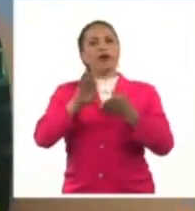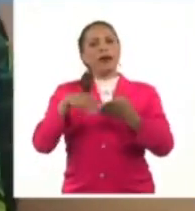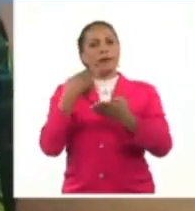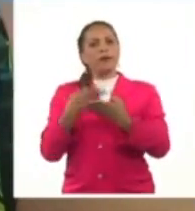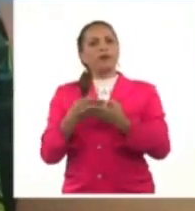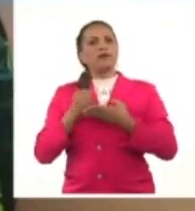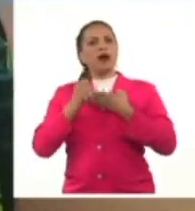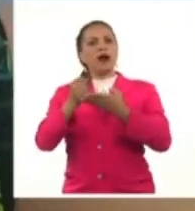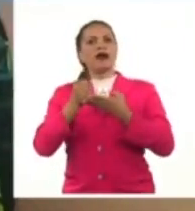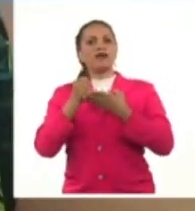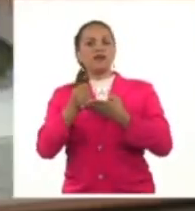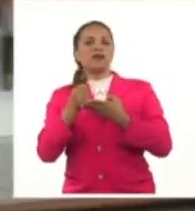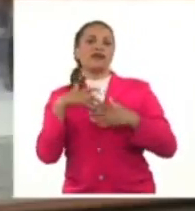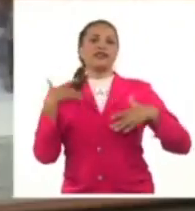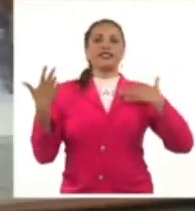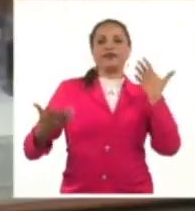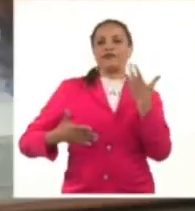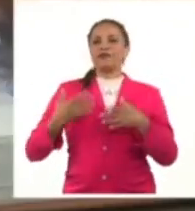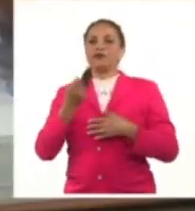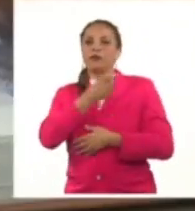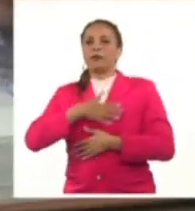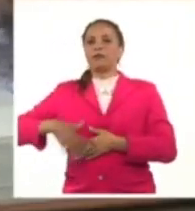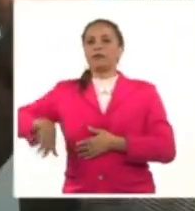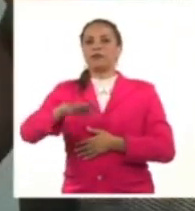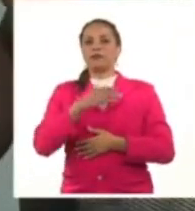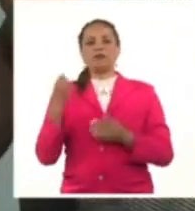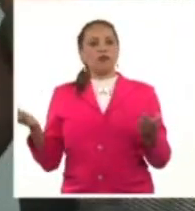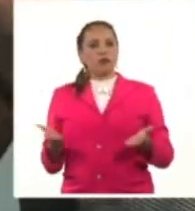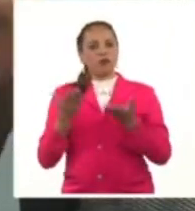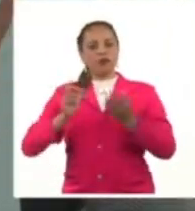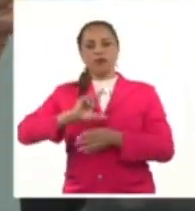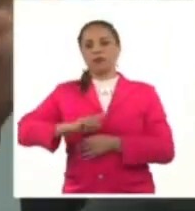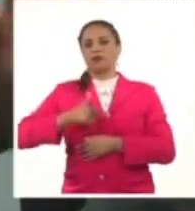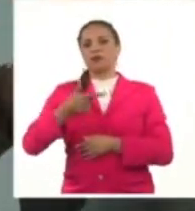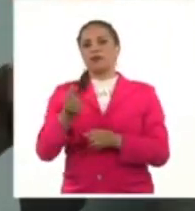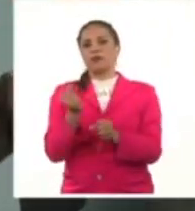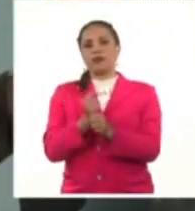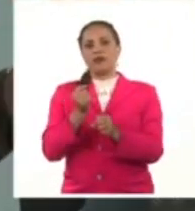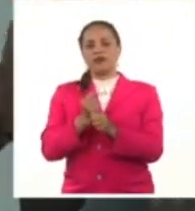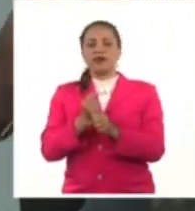contribuirán al sano esparcimiento y a la promoción de una cultura para el empleo del tiempo libre.